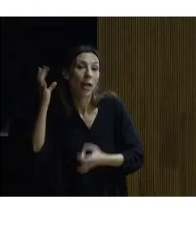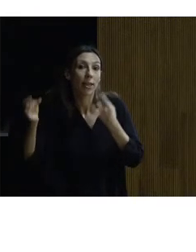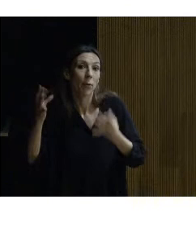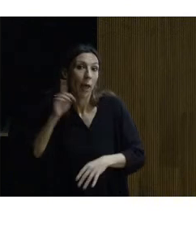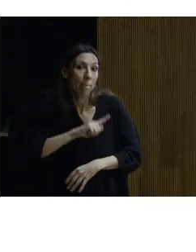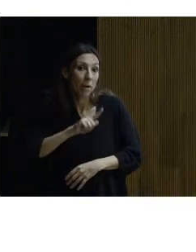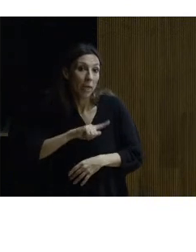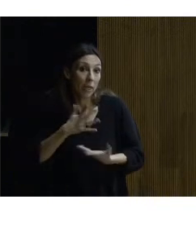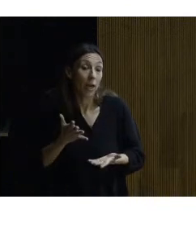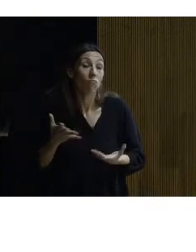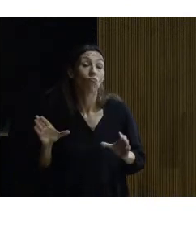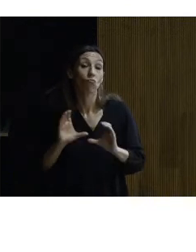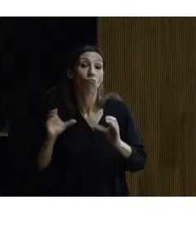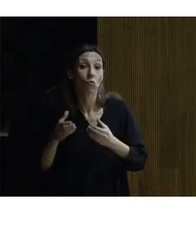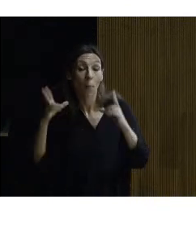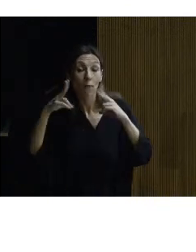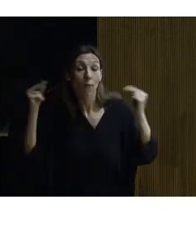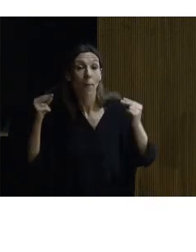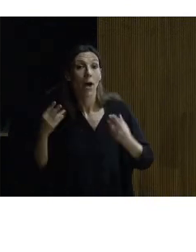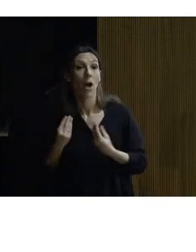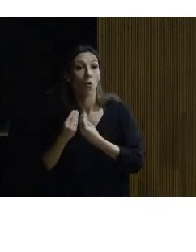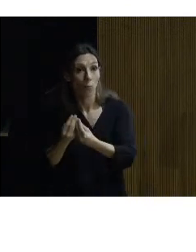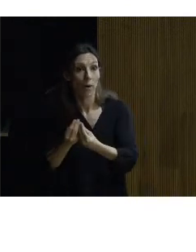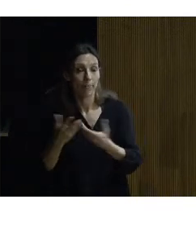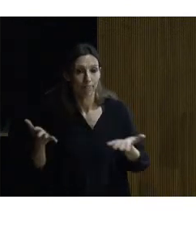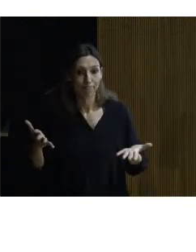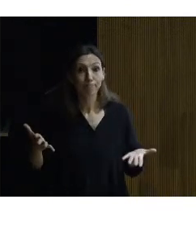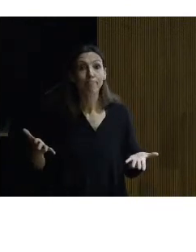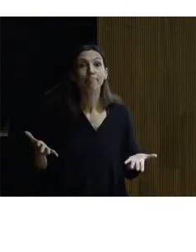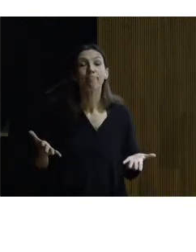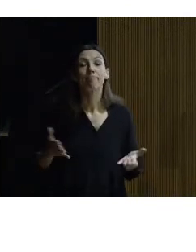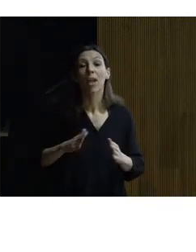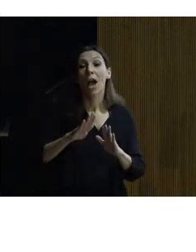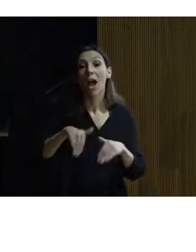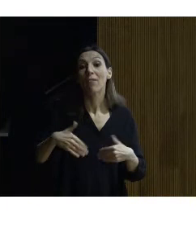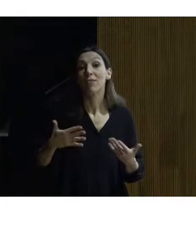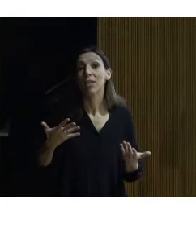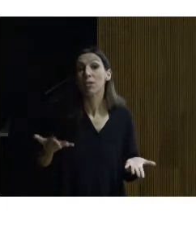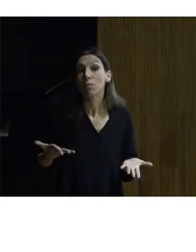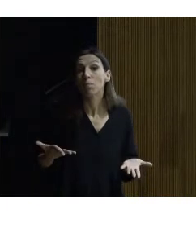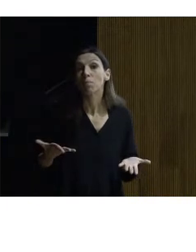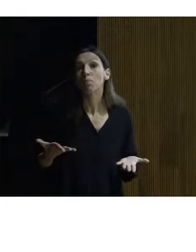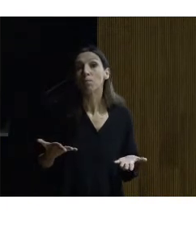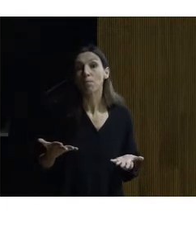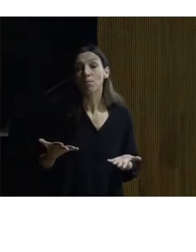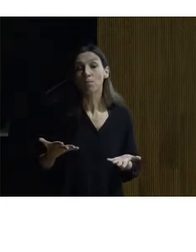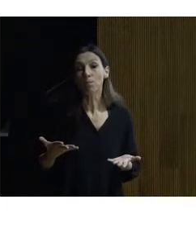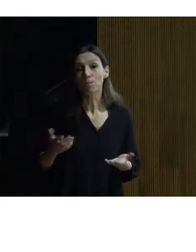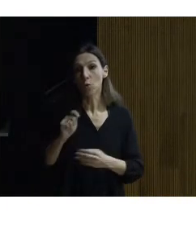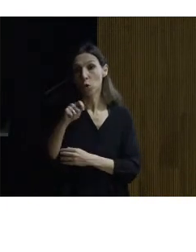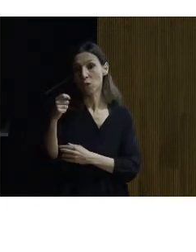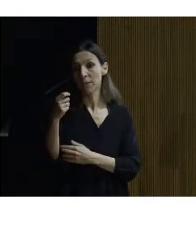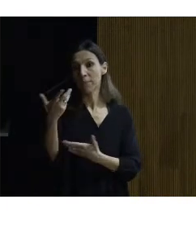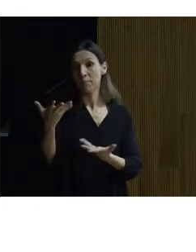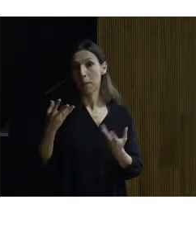todo esto no le impidió como es de todos bien sabido llevar una vida